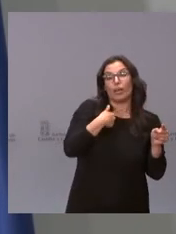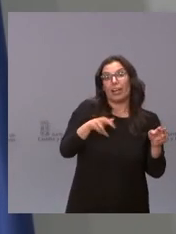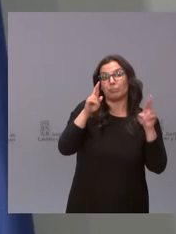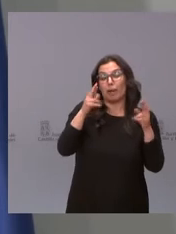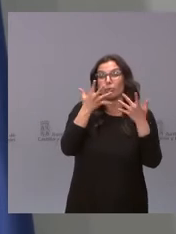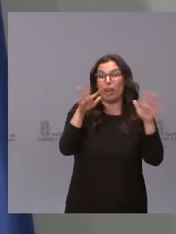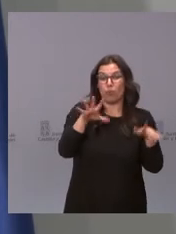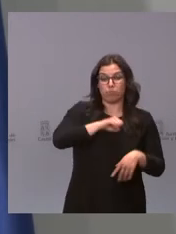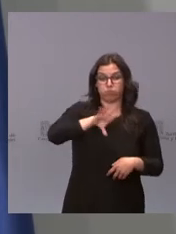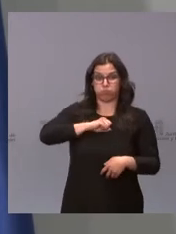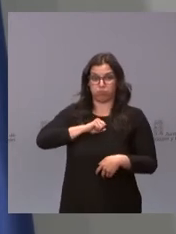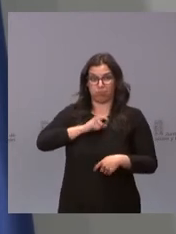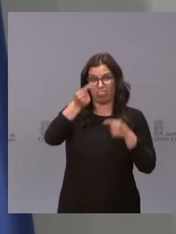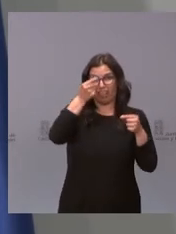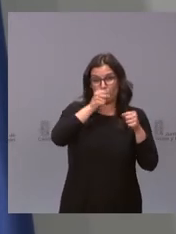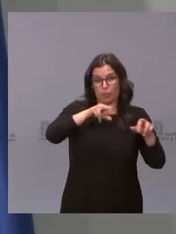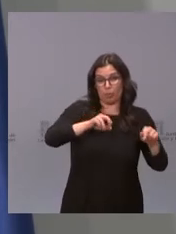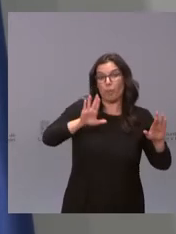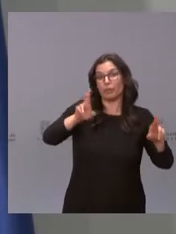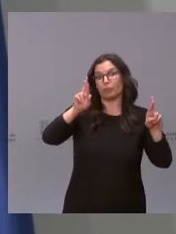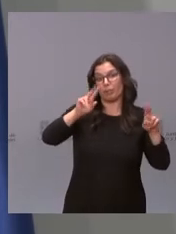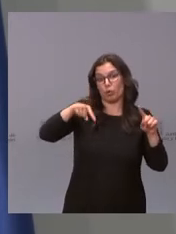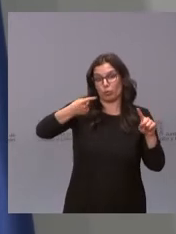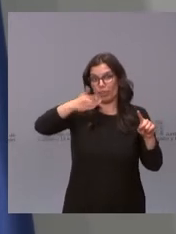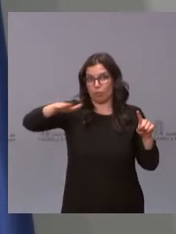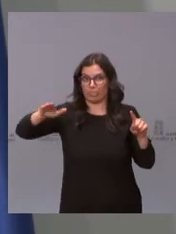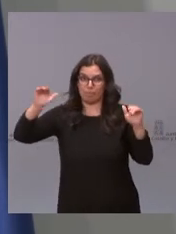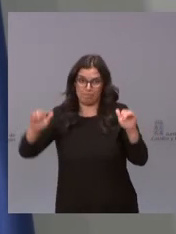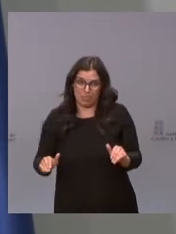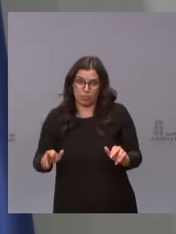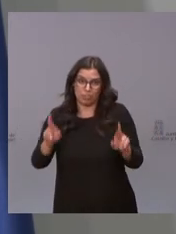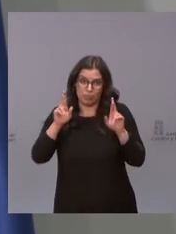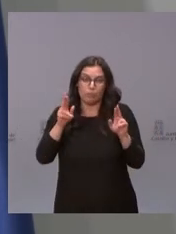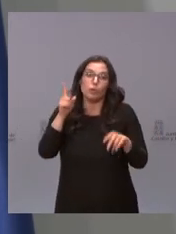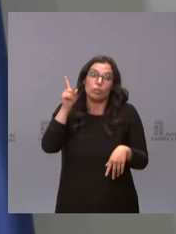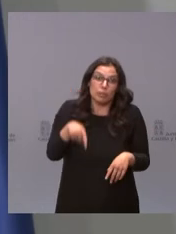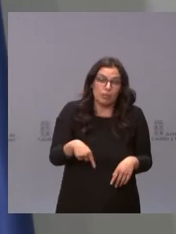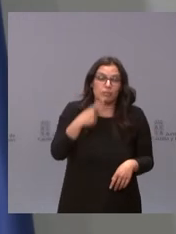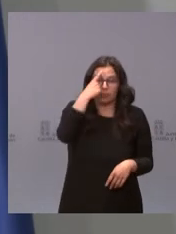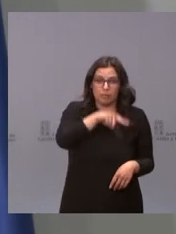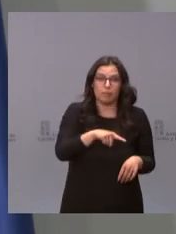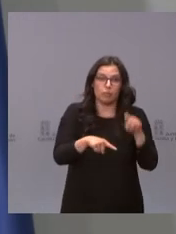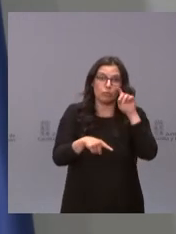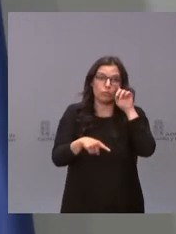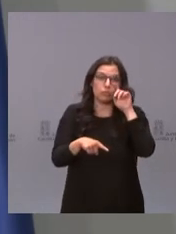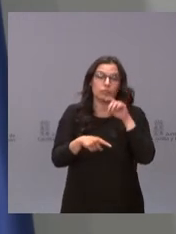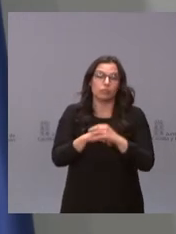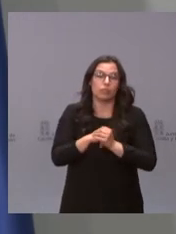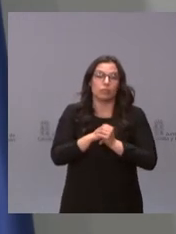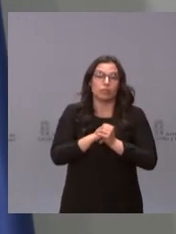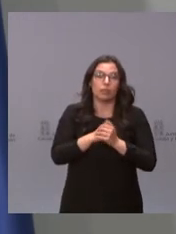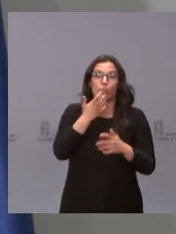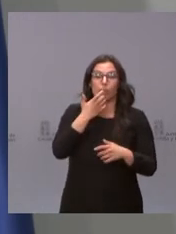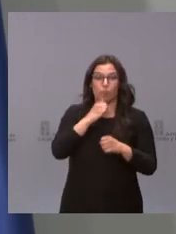creció en la última ola, pero también hay algunas variables que hay que considerar, que son, sabemos que el porcentaje de cepa